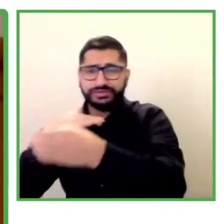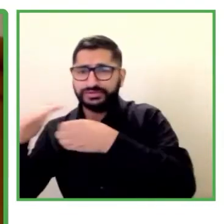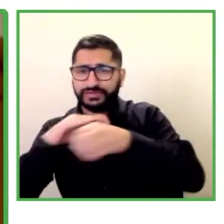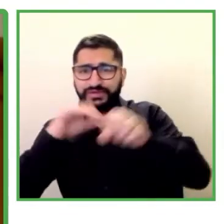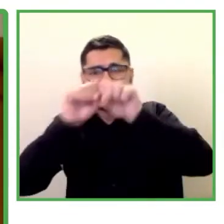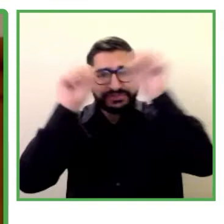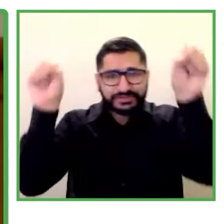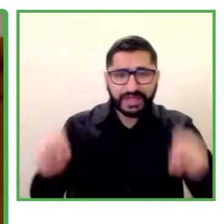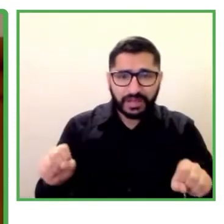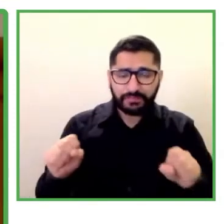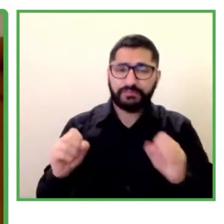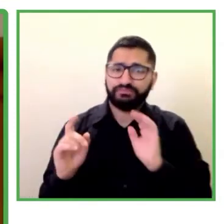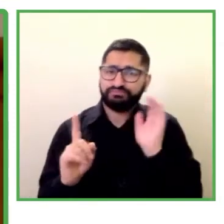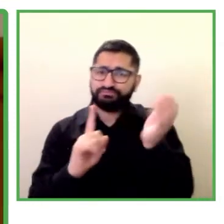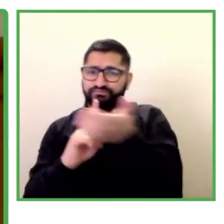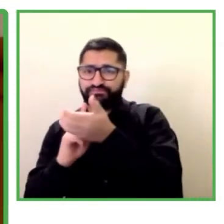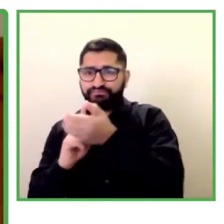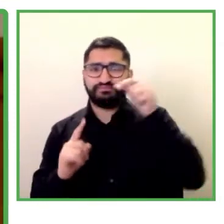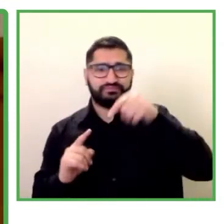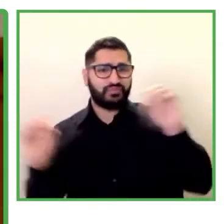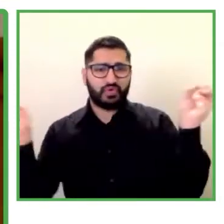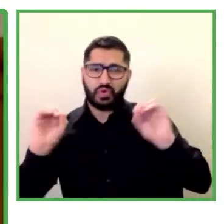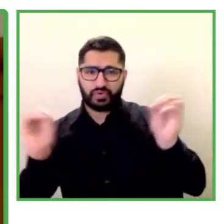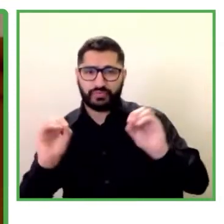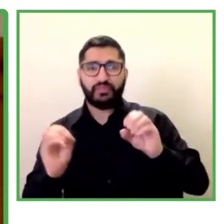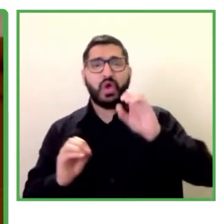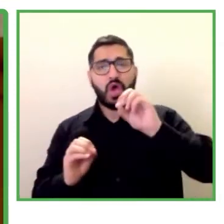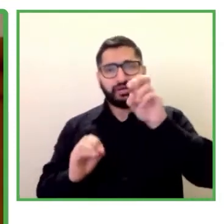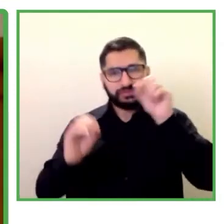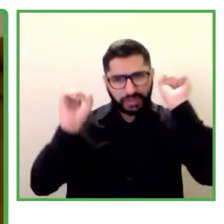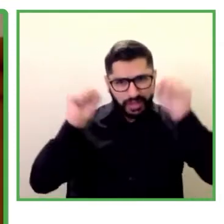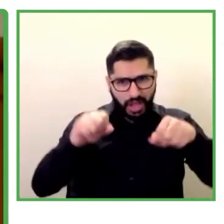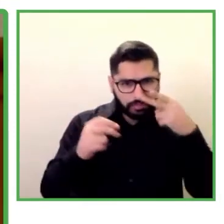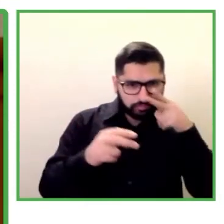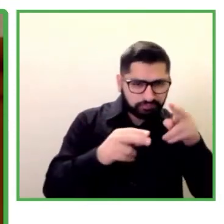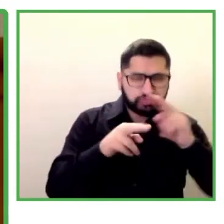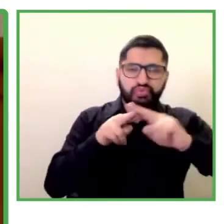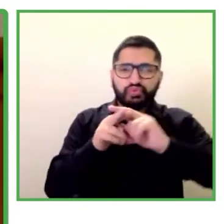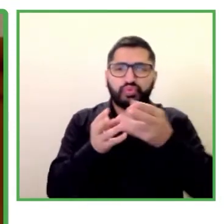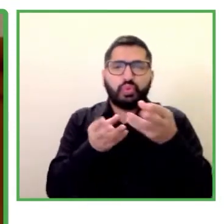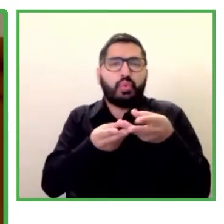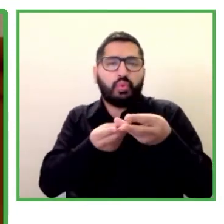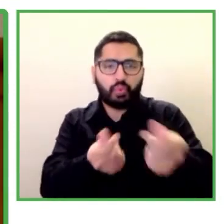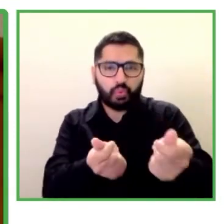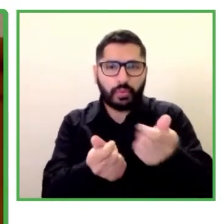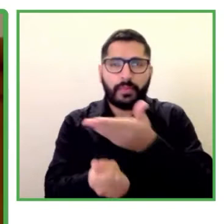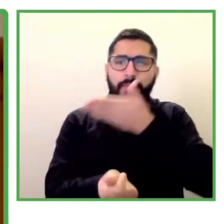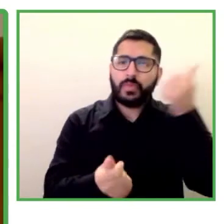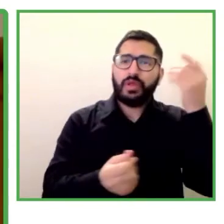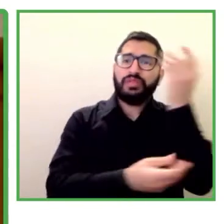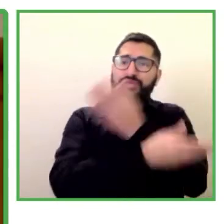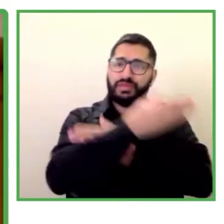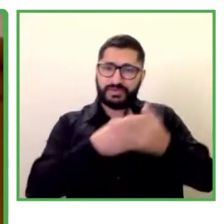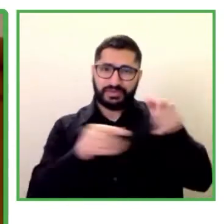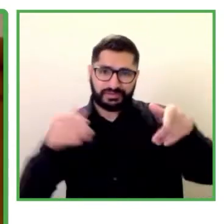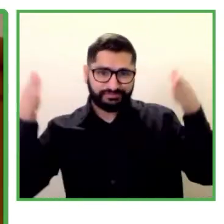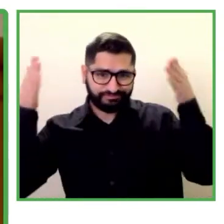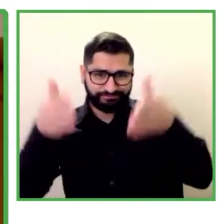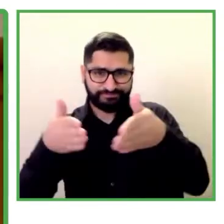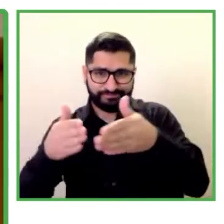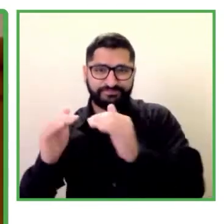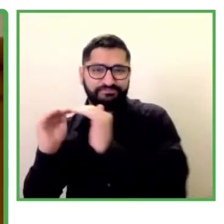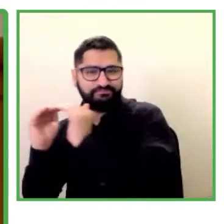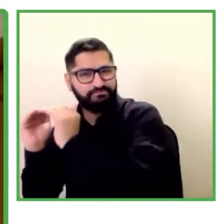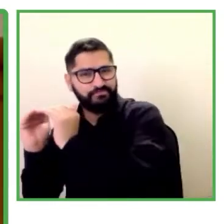muy importante el tema del empleo de las personas con discapacidad. Por eso comenzamos con una línea de trabajo de